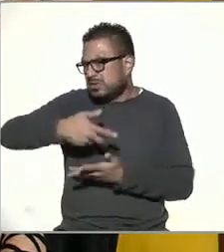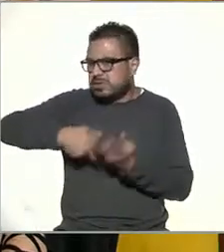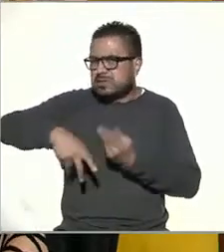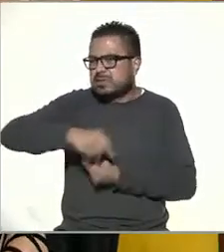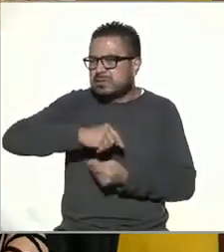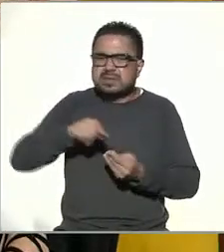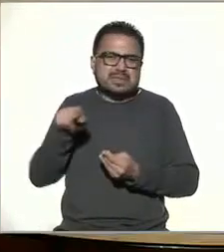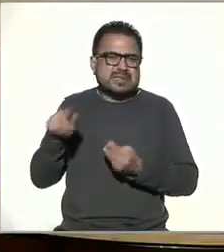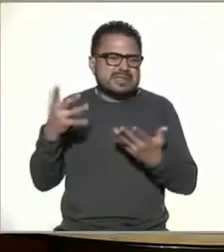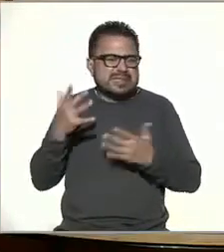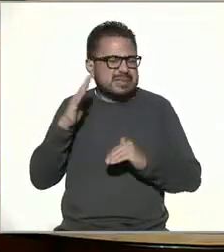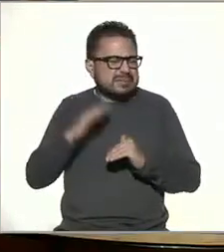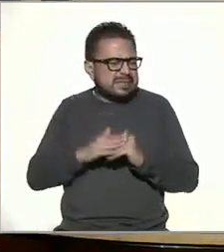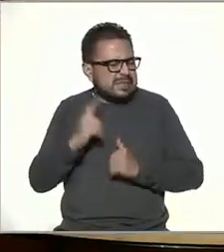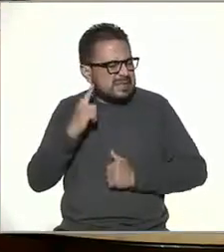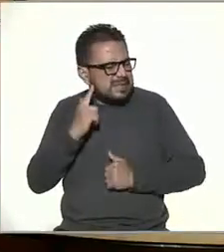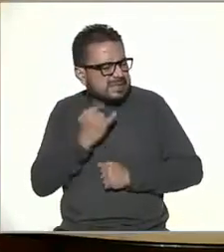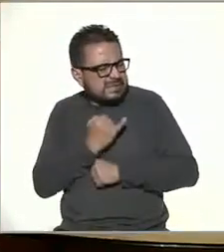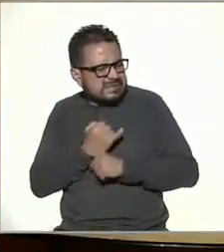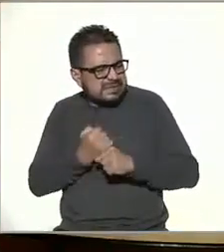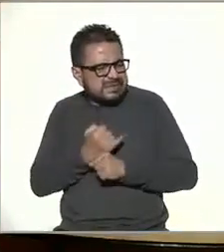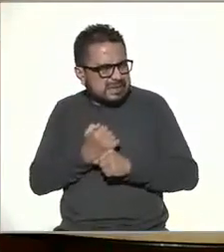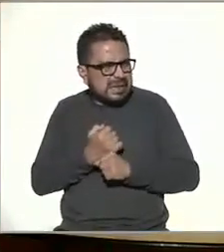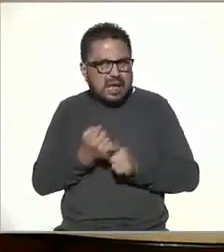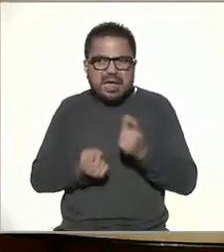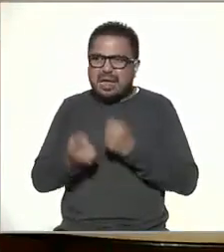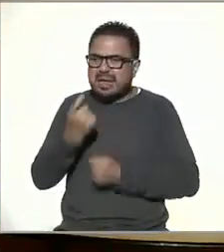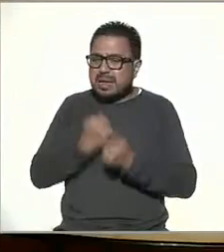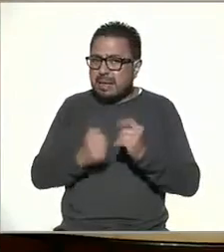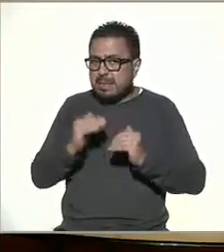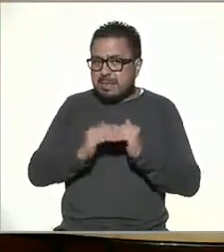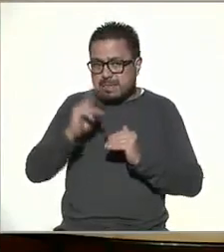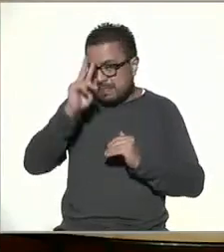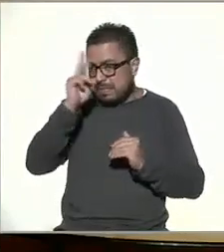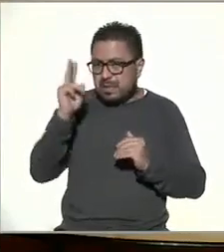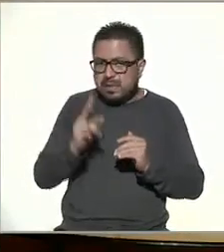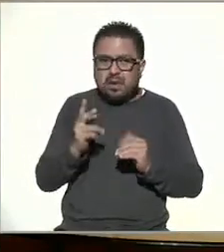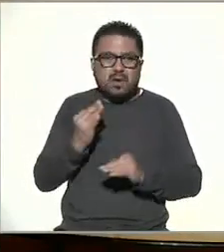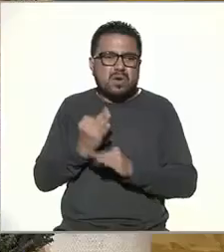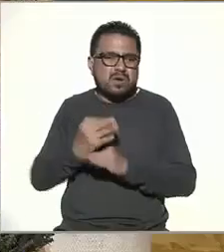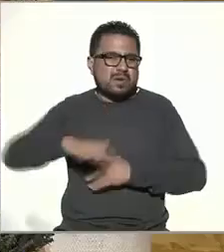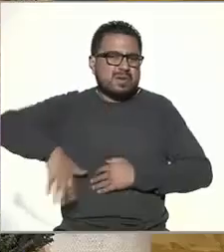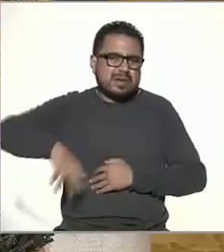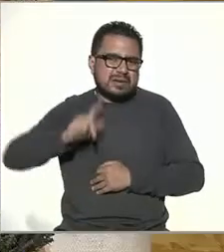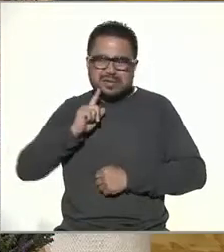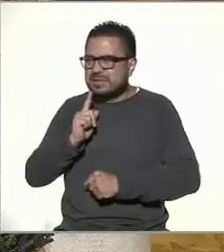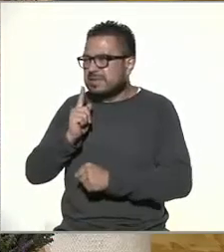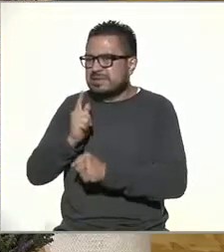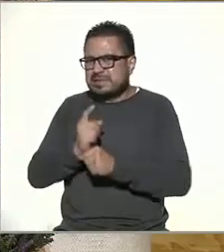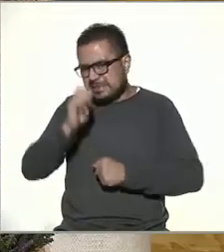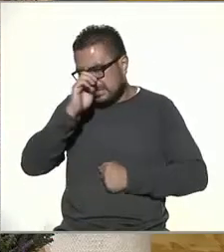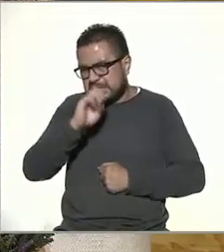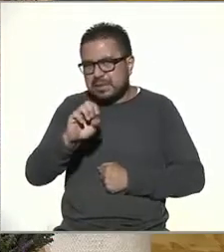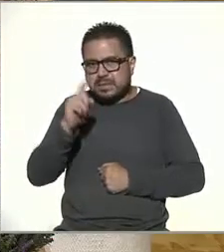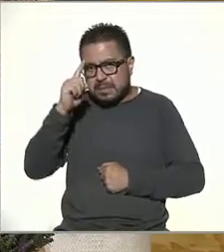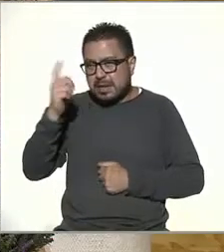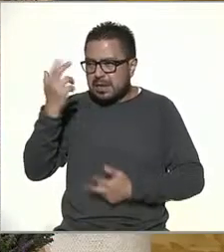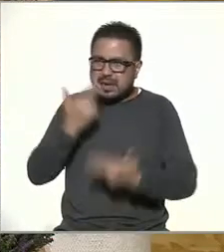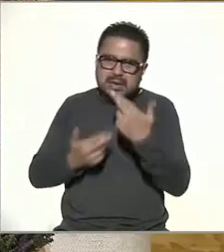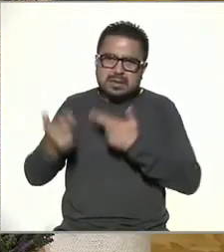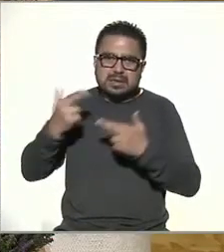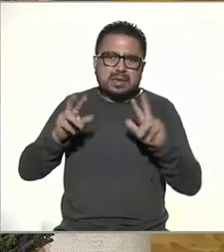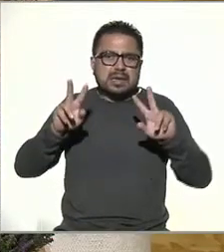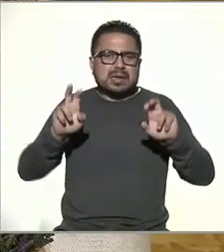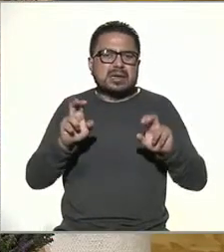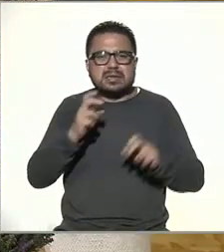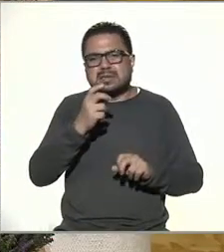hace mucho ruido en los estudios vemos que hay discrepancias enormes lo acabamos de ver este año para regresar sobre el tema de